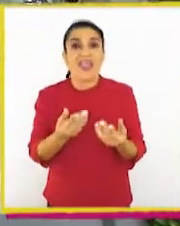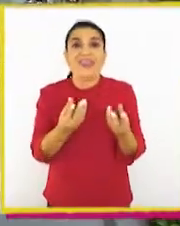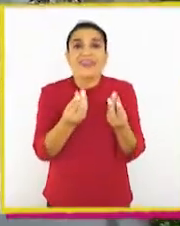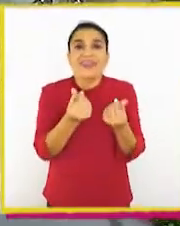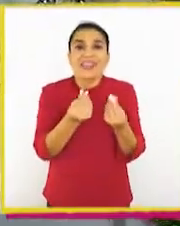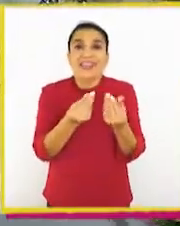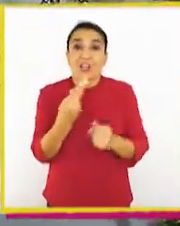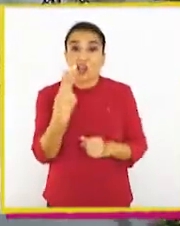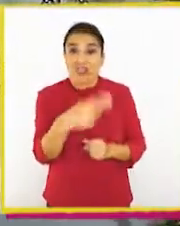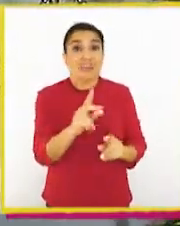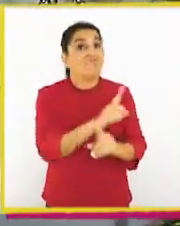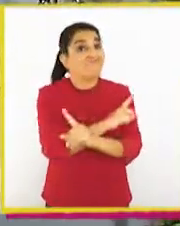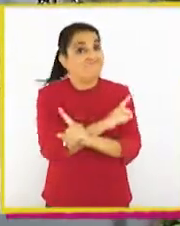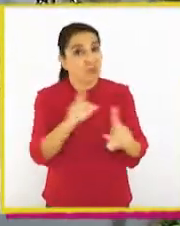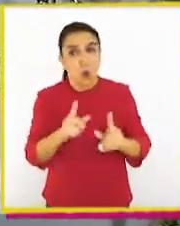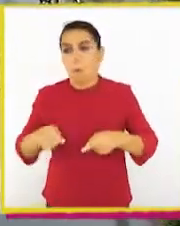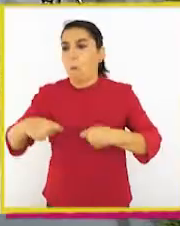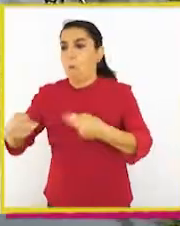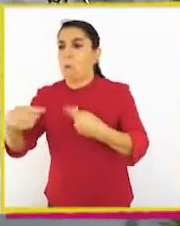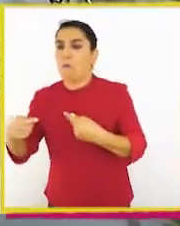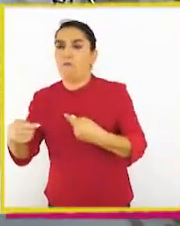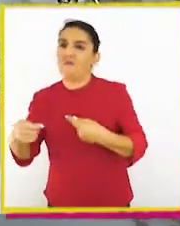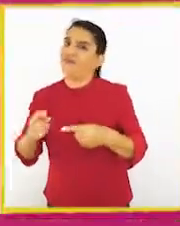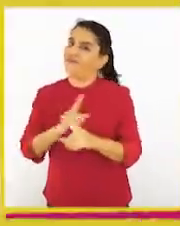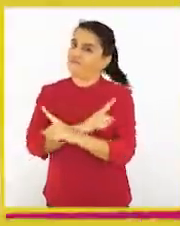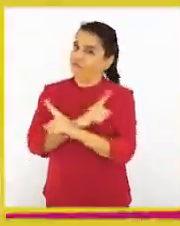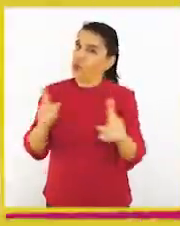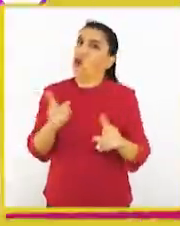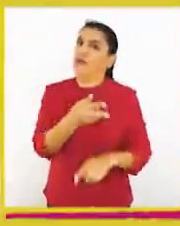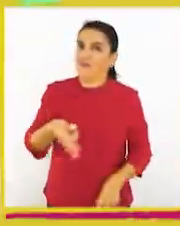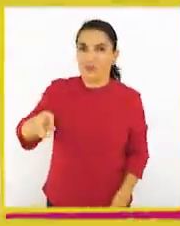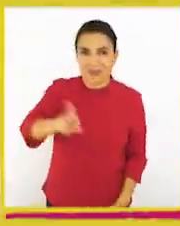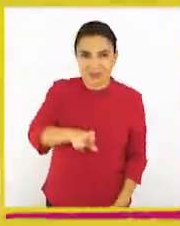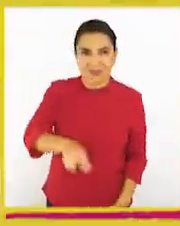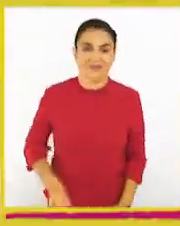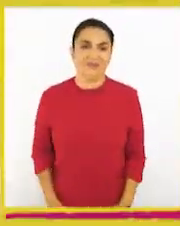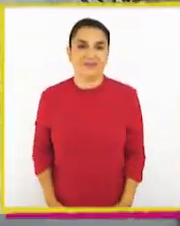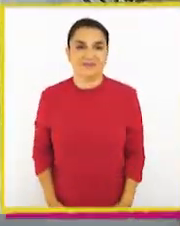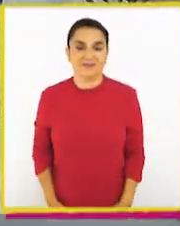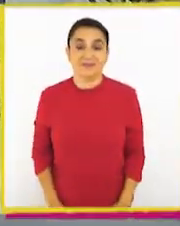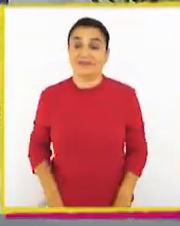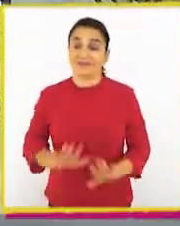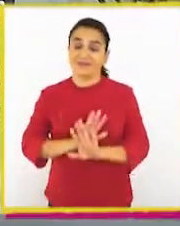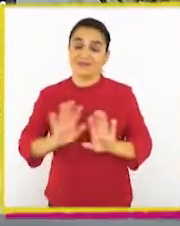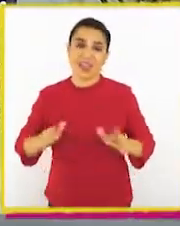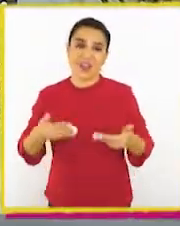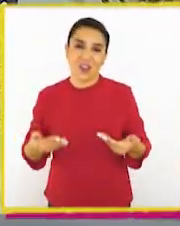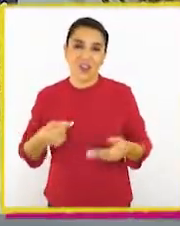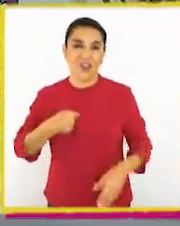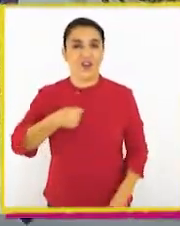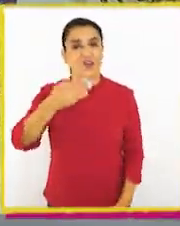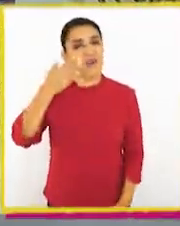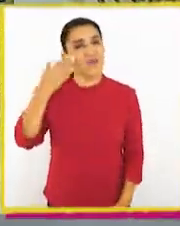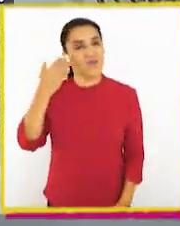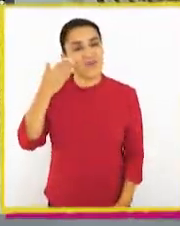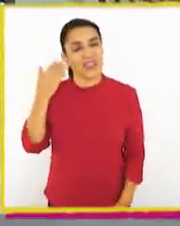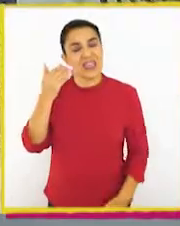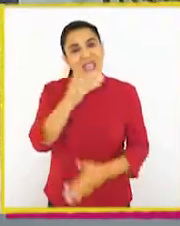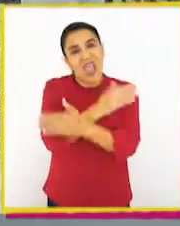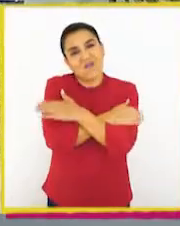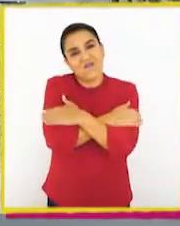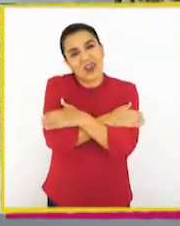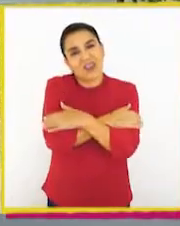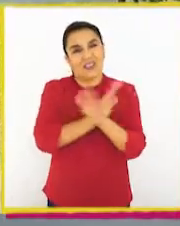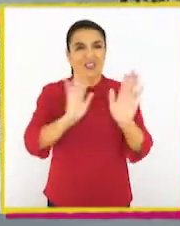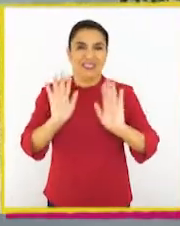Utilizar dinero que no le pertenece es algo que no debe volver a hacer. Es todo por hoy. Soy Vicky.